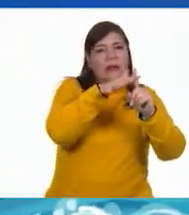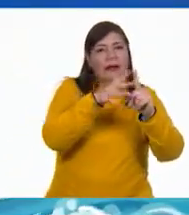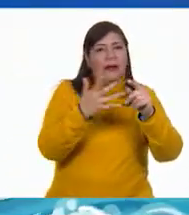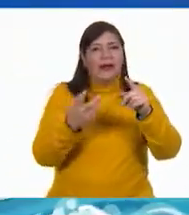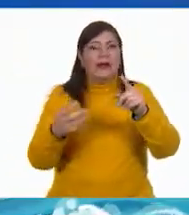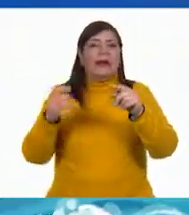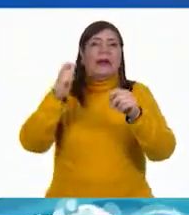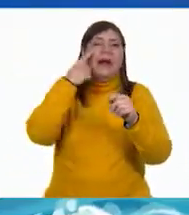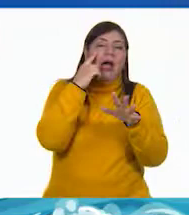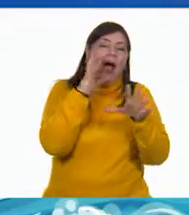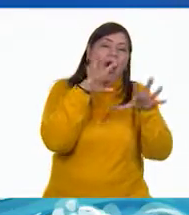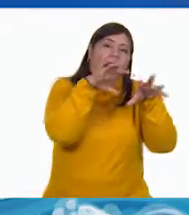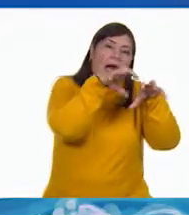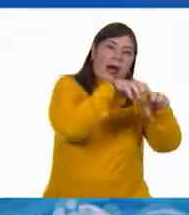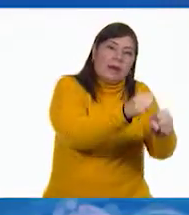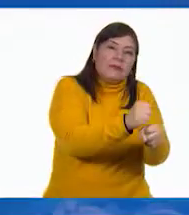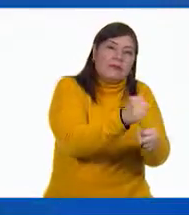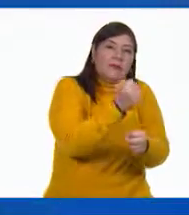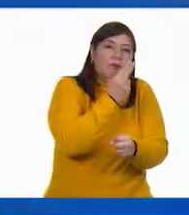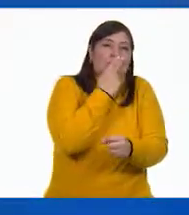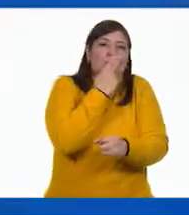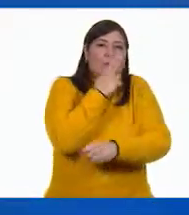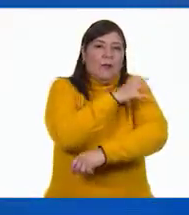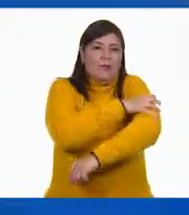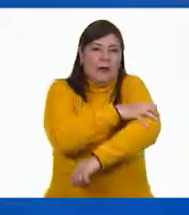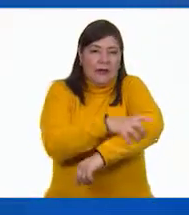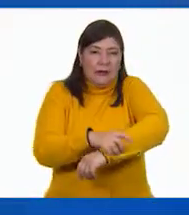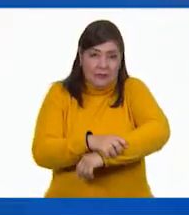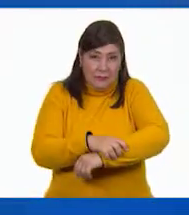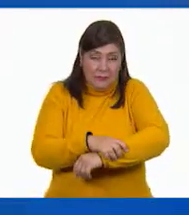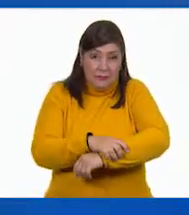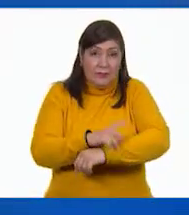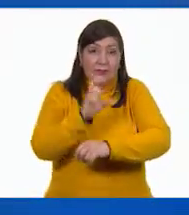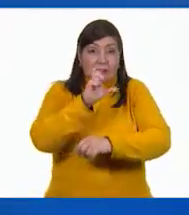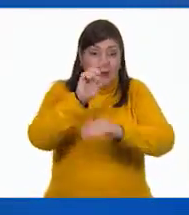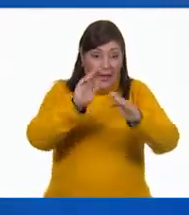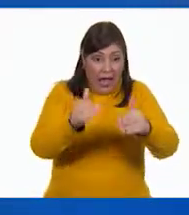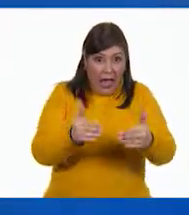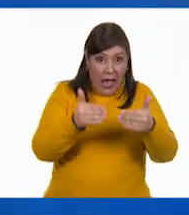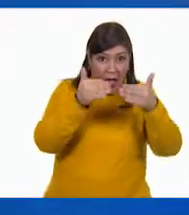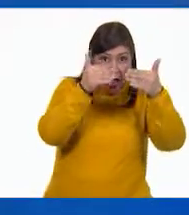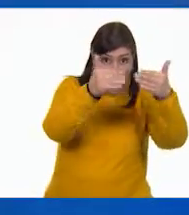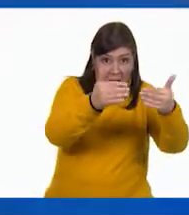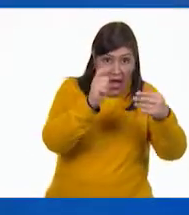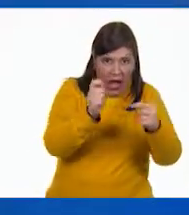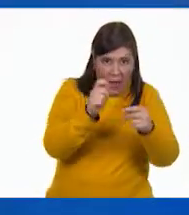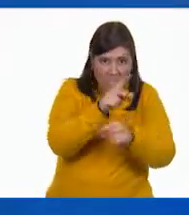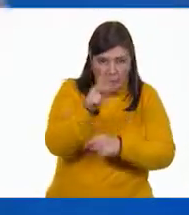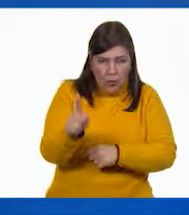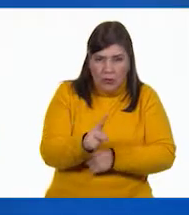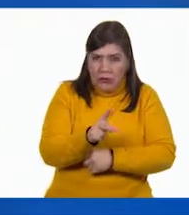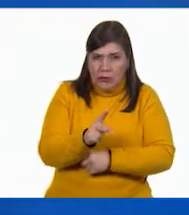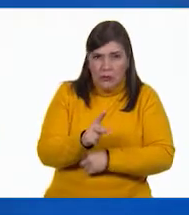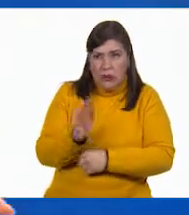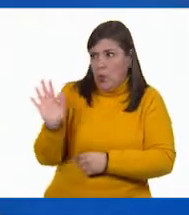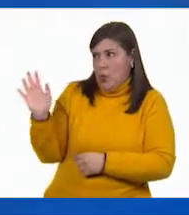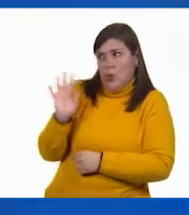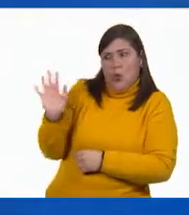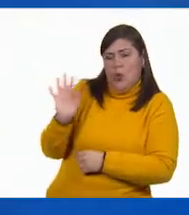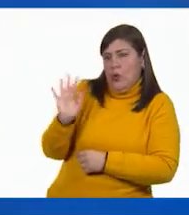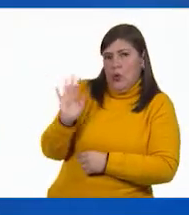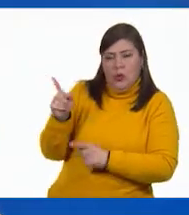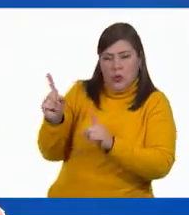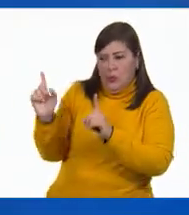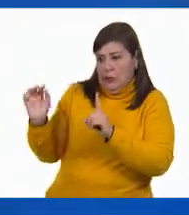Saltarina se colgó de su brazo. Cuando llegaron al pueblo, él le dijo que no, no podía